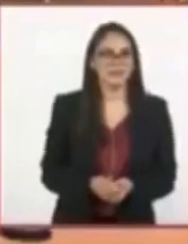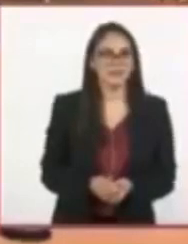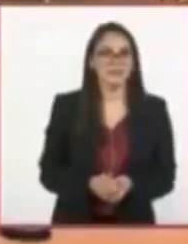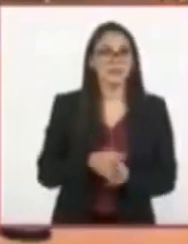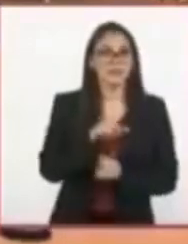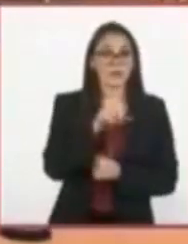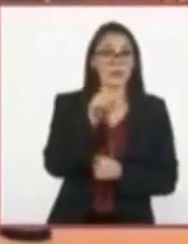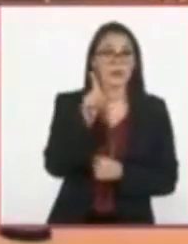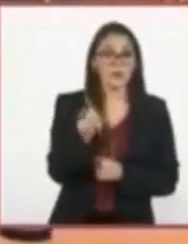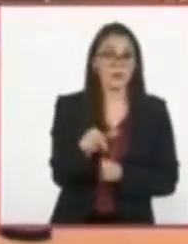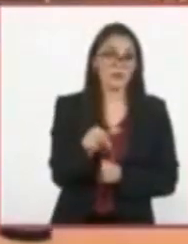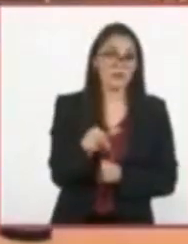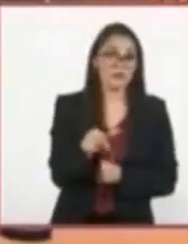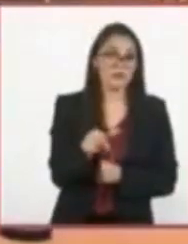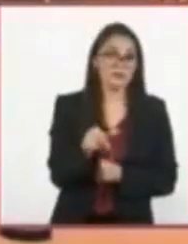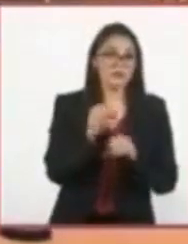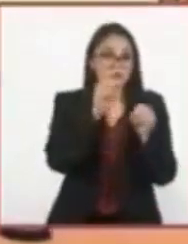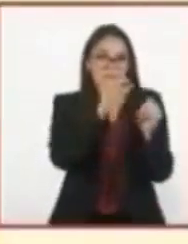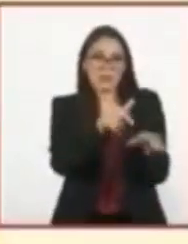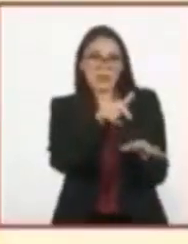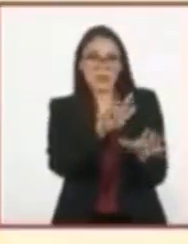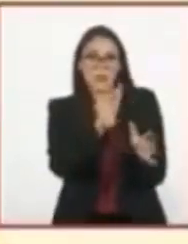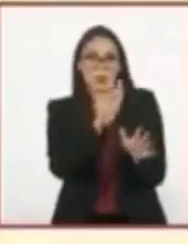dejamos una hora.